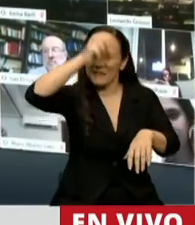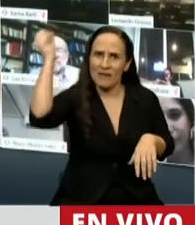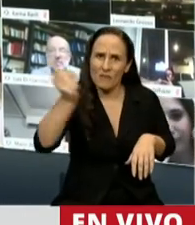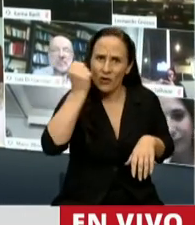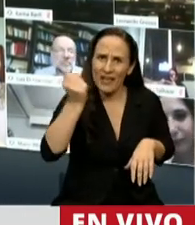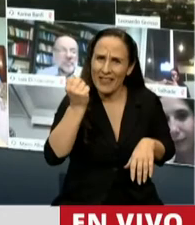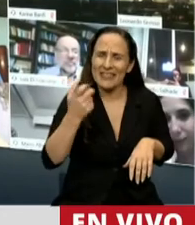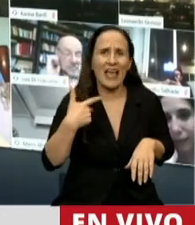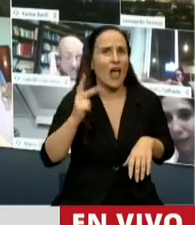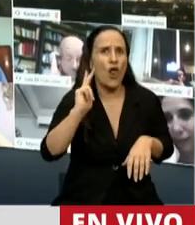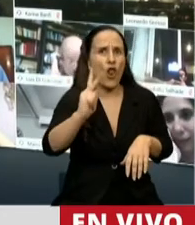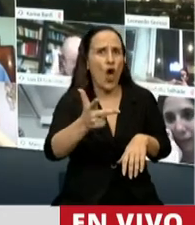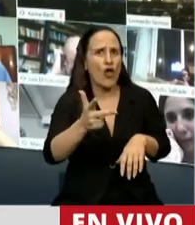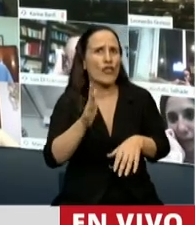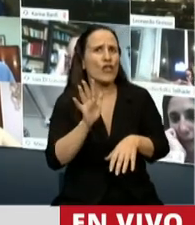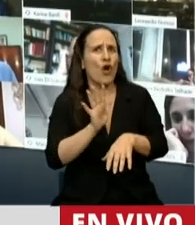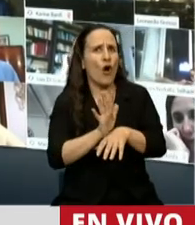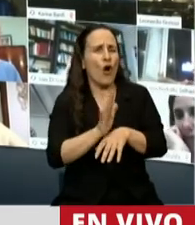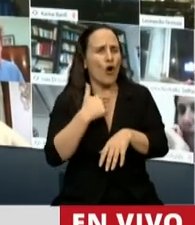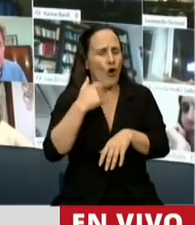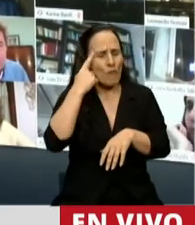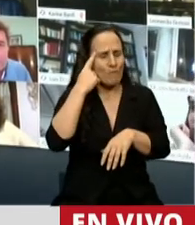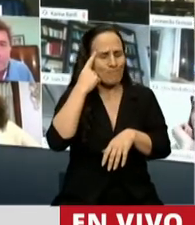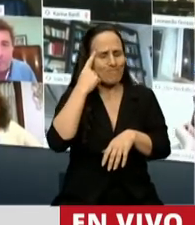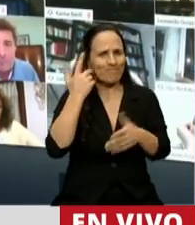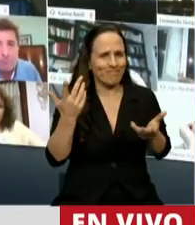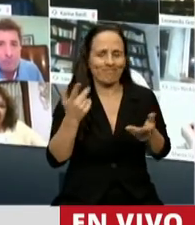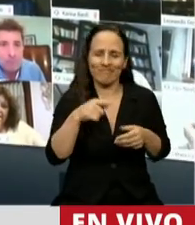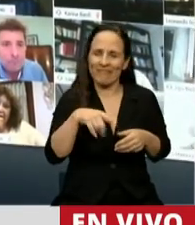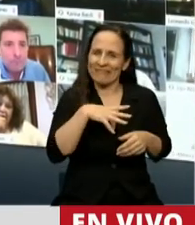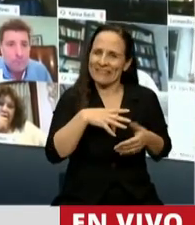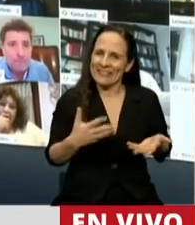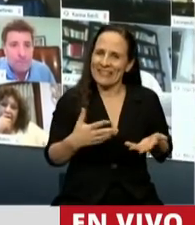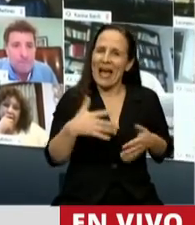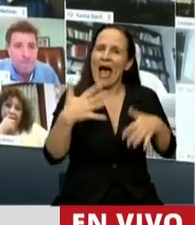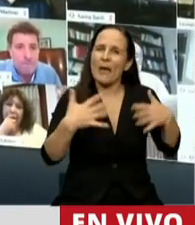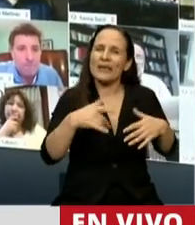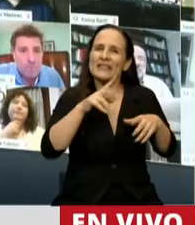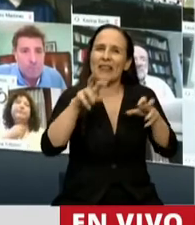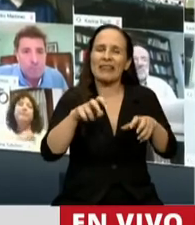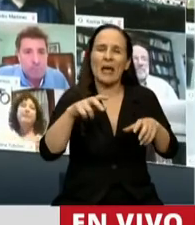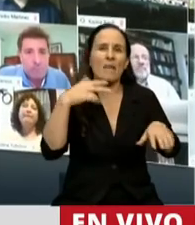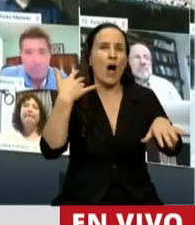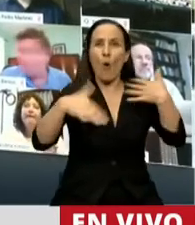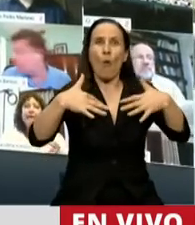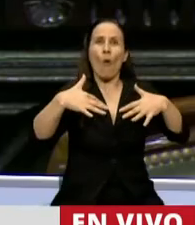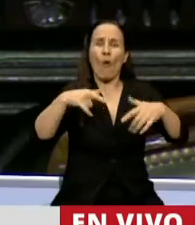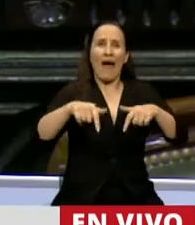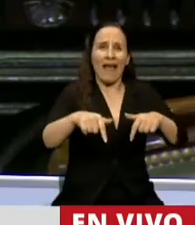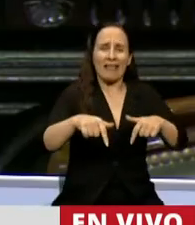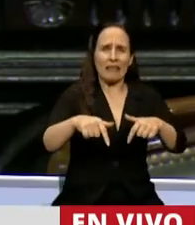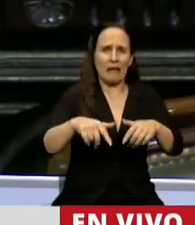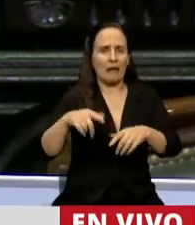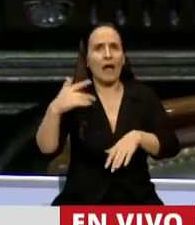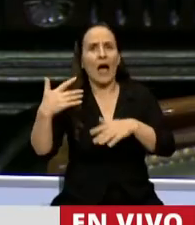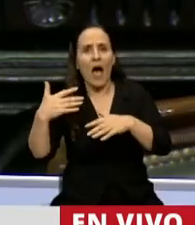y lo digo desde un sentido autocrítico, porque me parece que hay veces que aceleramos cosas que no son tan urgentes y hay veces